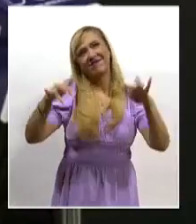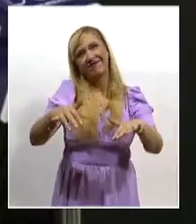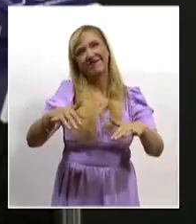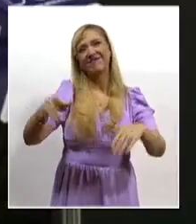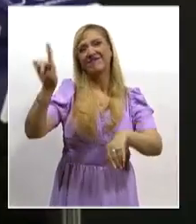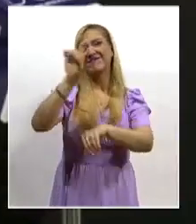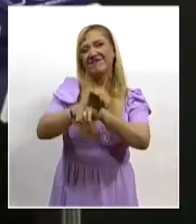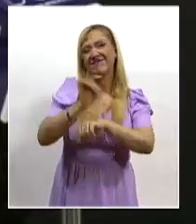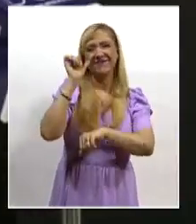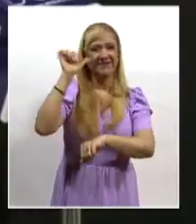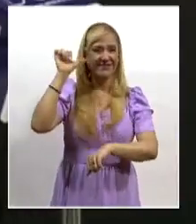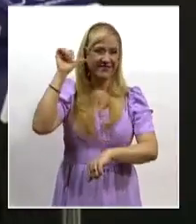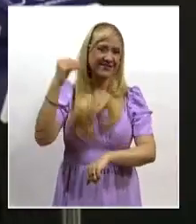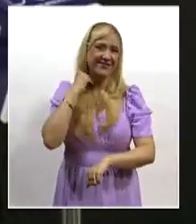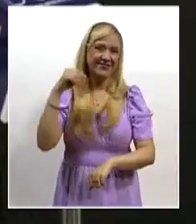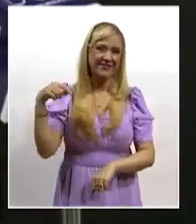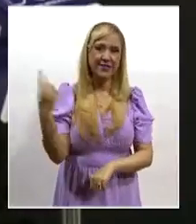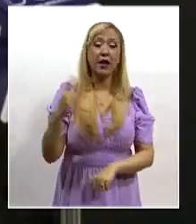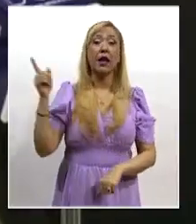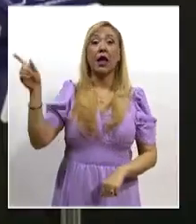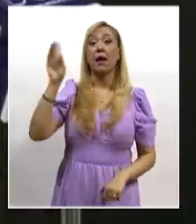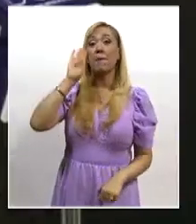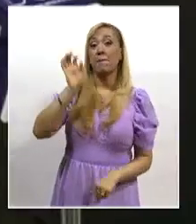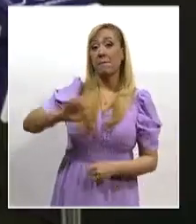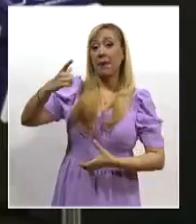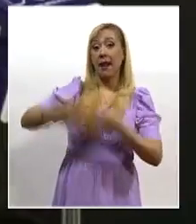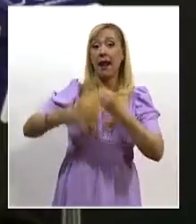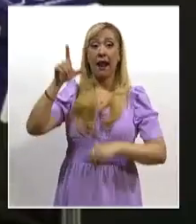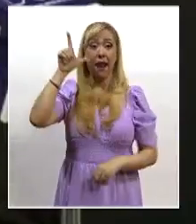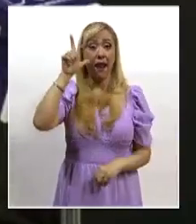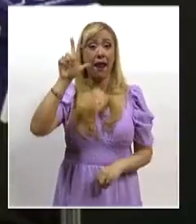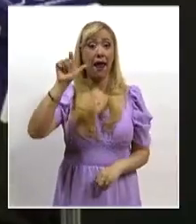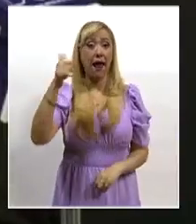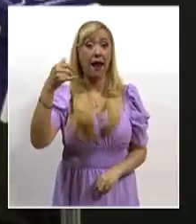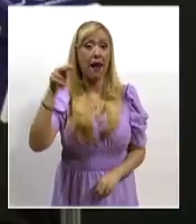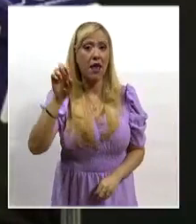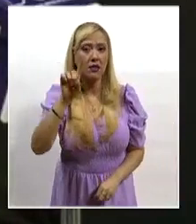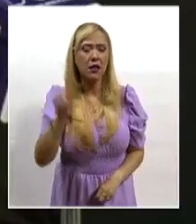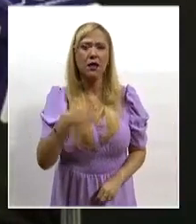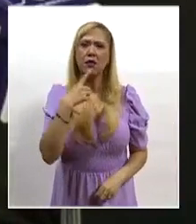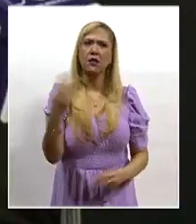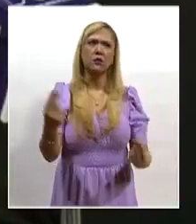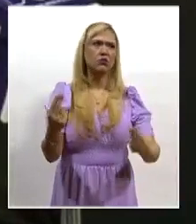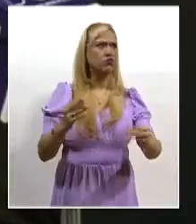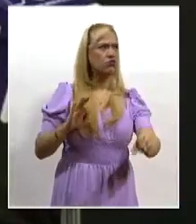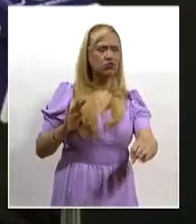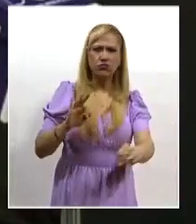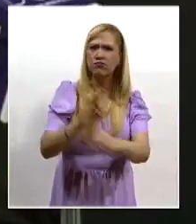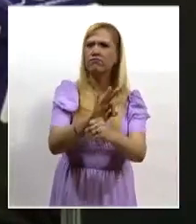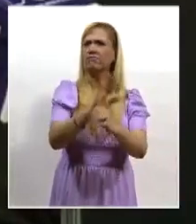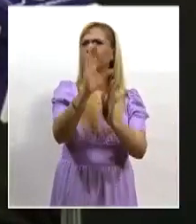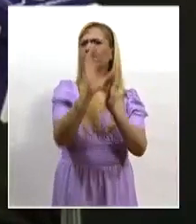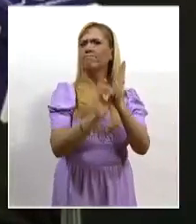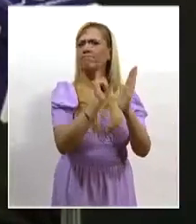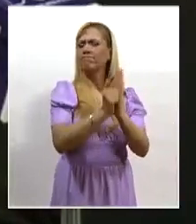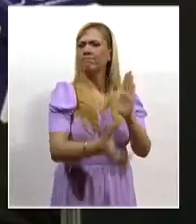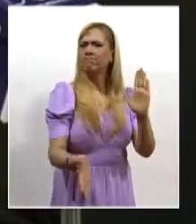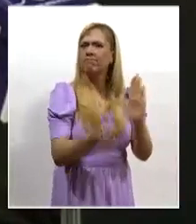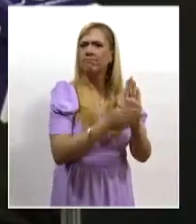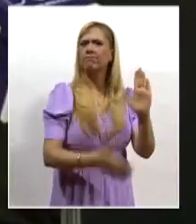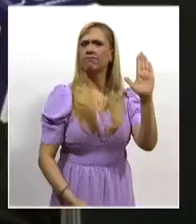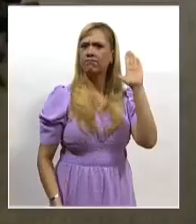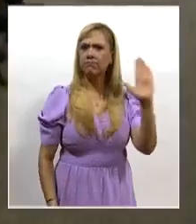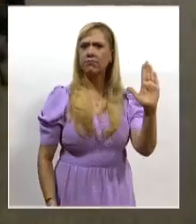Potisec llamó a los profesionales del derecho a contribuir a la defensa de la Constitución. Aseguró que las instituciones no tienen por qué